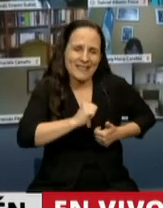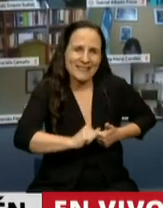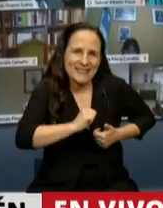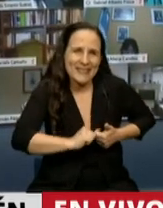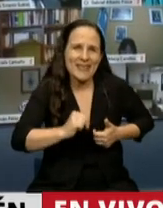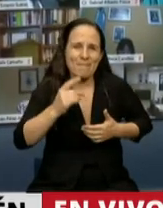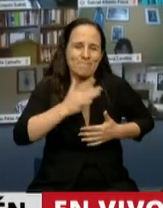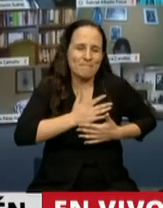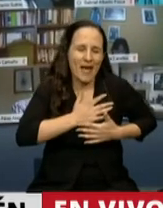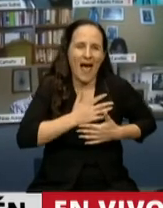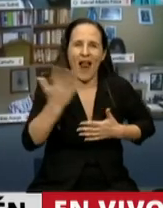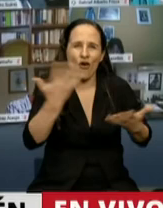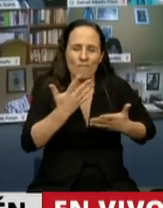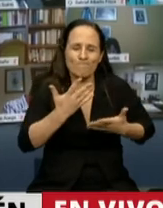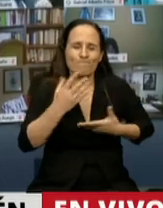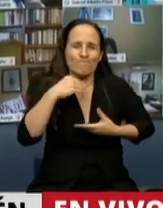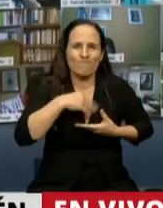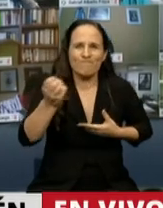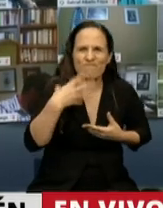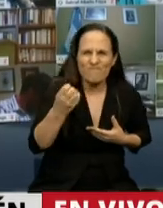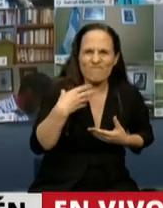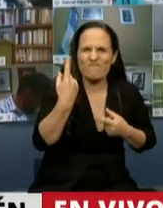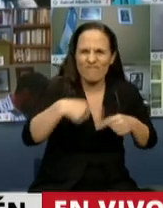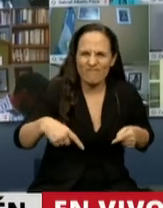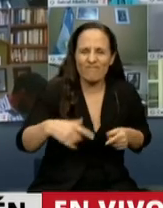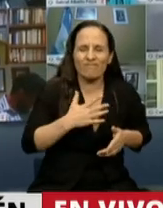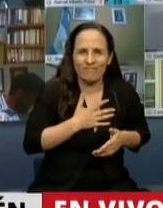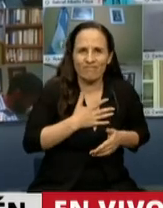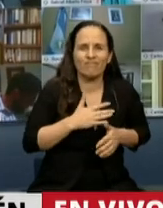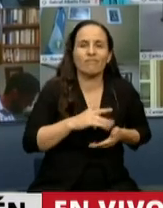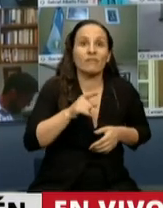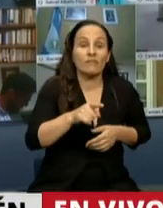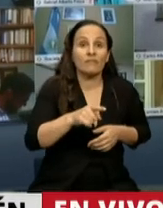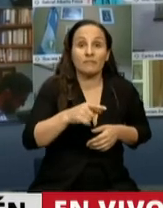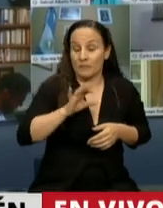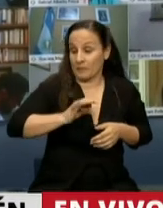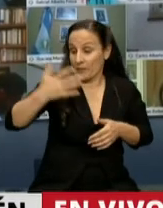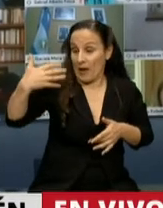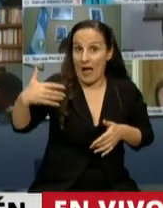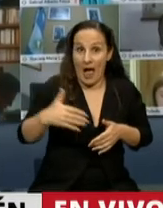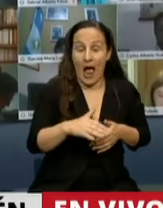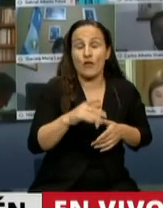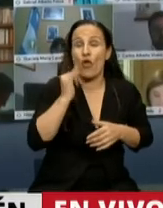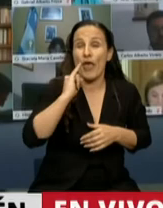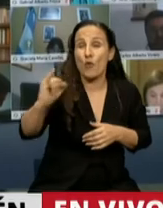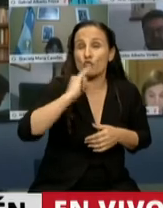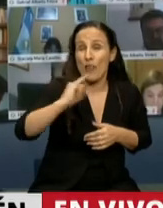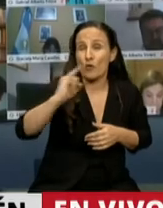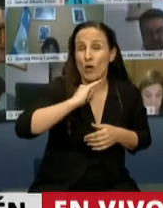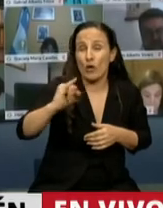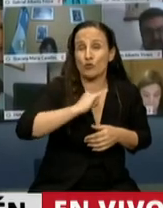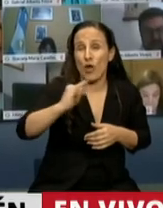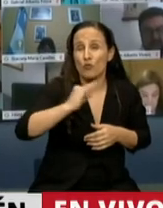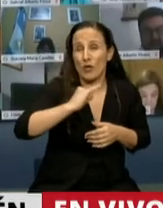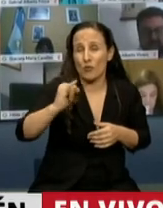o niña que es violentado. Si bien en los últimos años ha aumentado notablemente la cantidad de denuncias de violencia